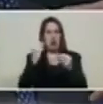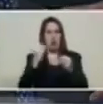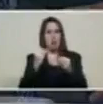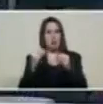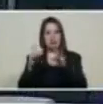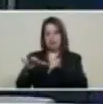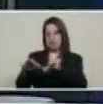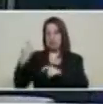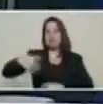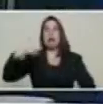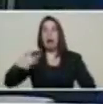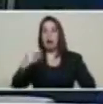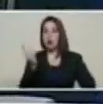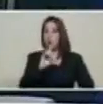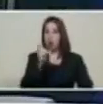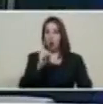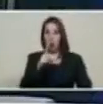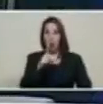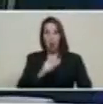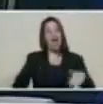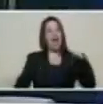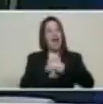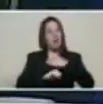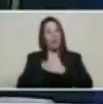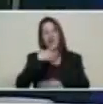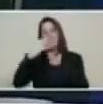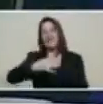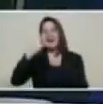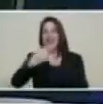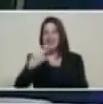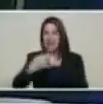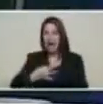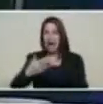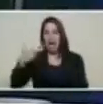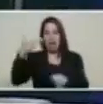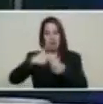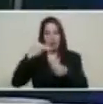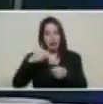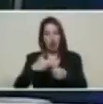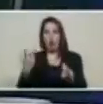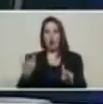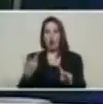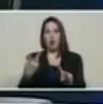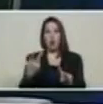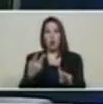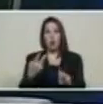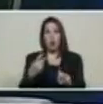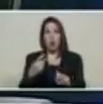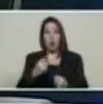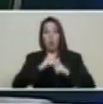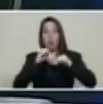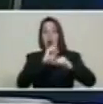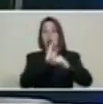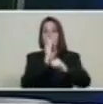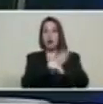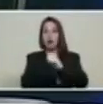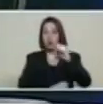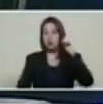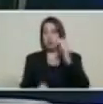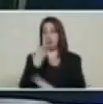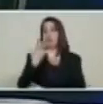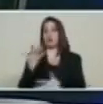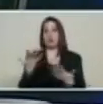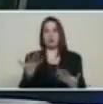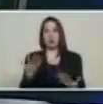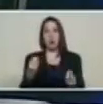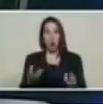especulativas, tiene un respaldo real, tiene un basamento real, y eso la hace una moneda digital muy poderosa a nivel internacional.